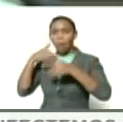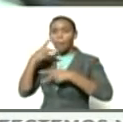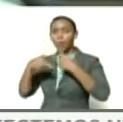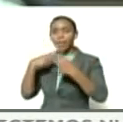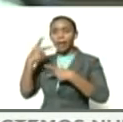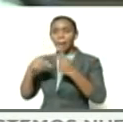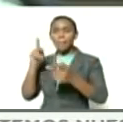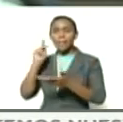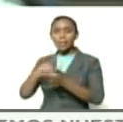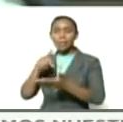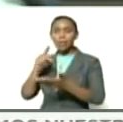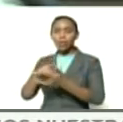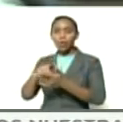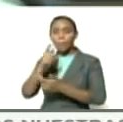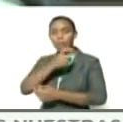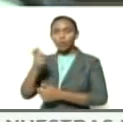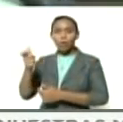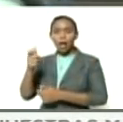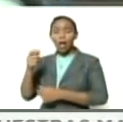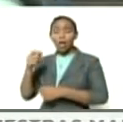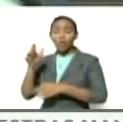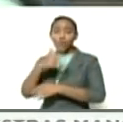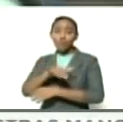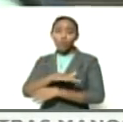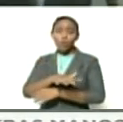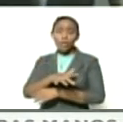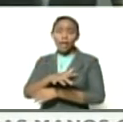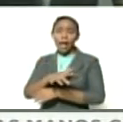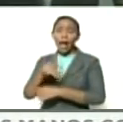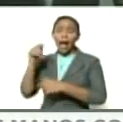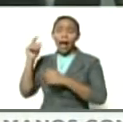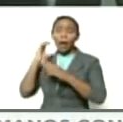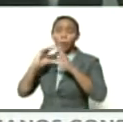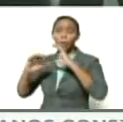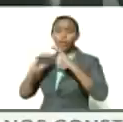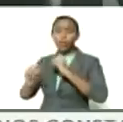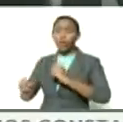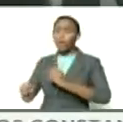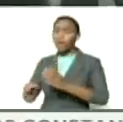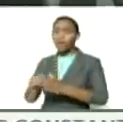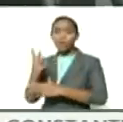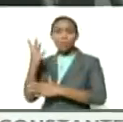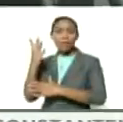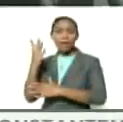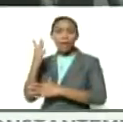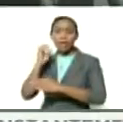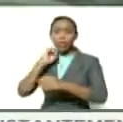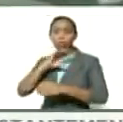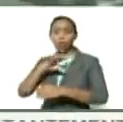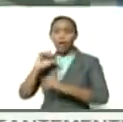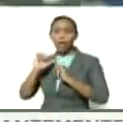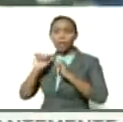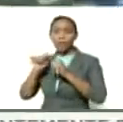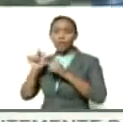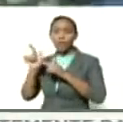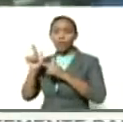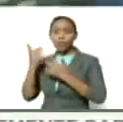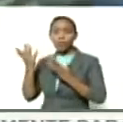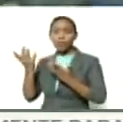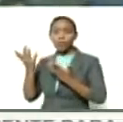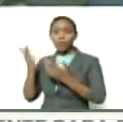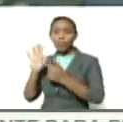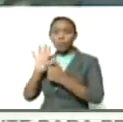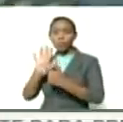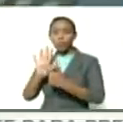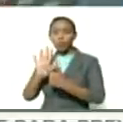y participación ciudadana presidente donde los medios tienen un papel fundamental la historia reciente así lo ha